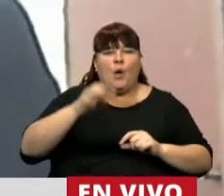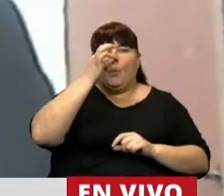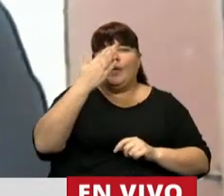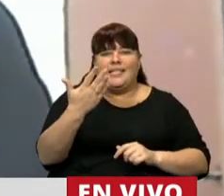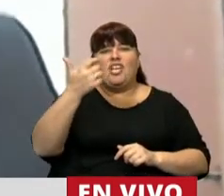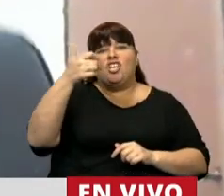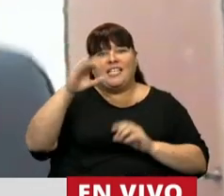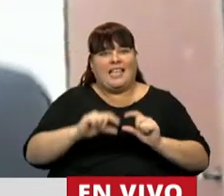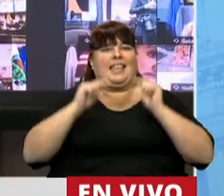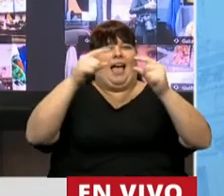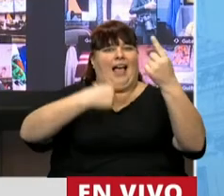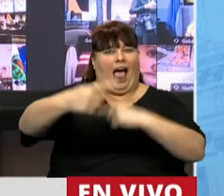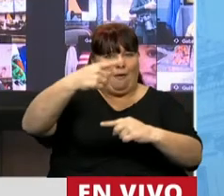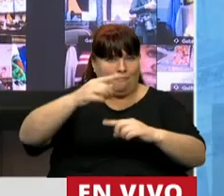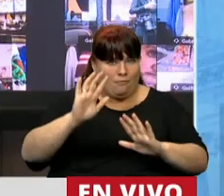2560.